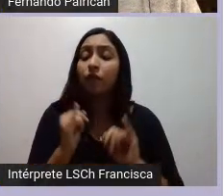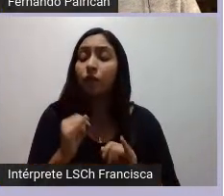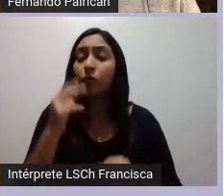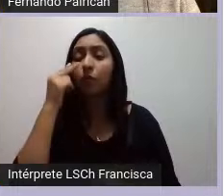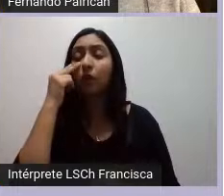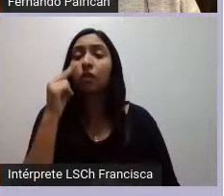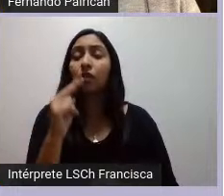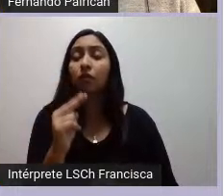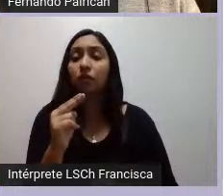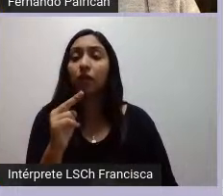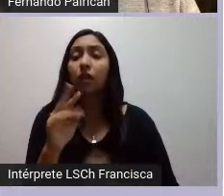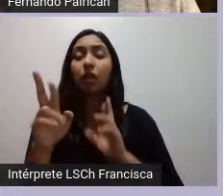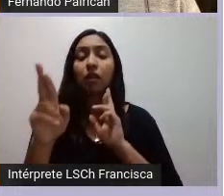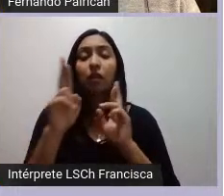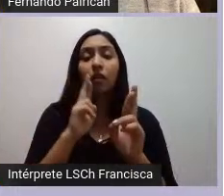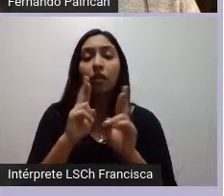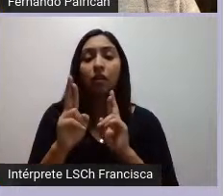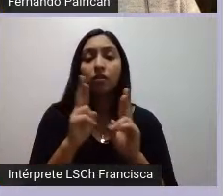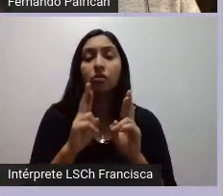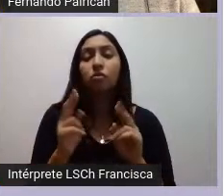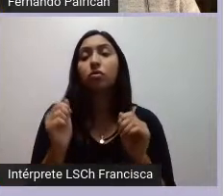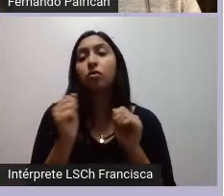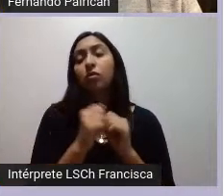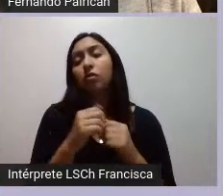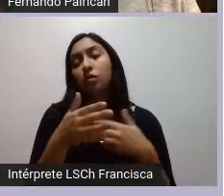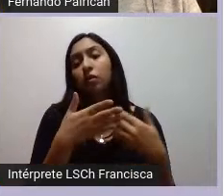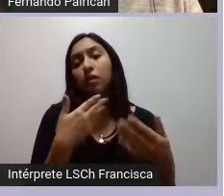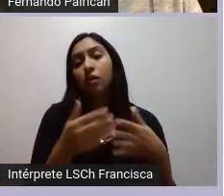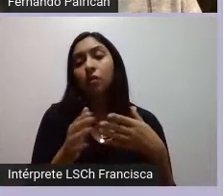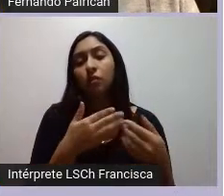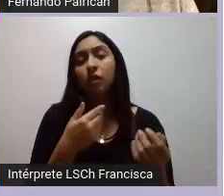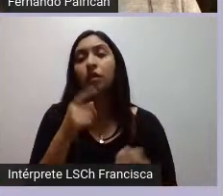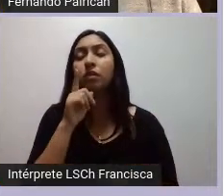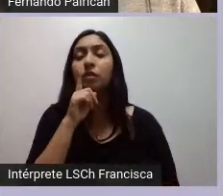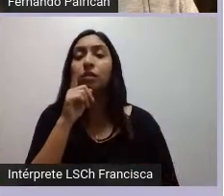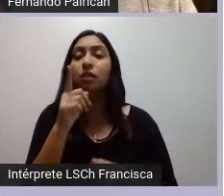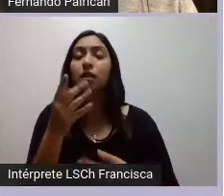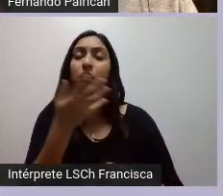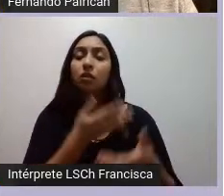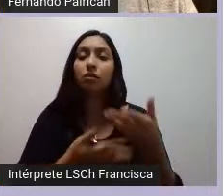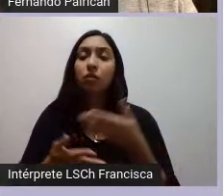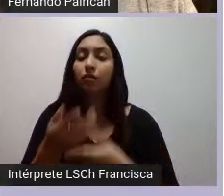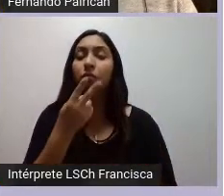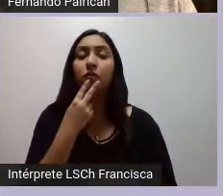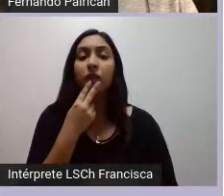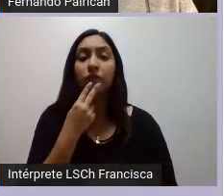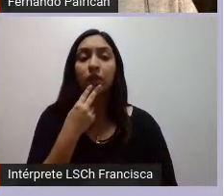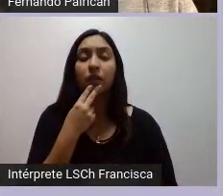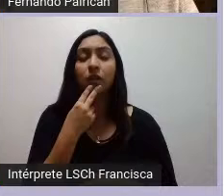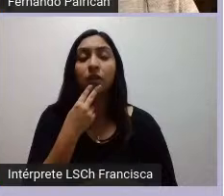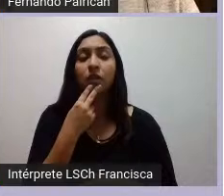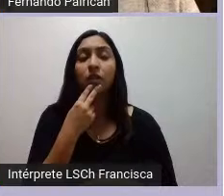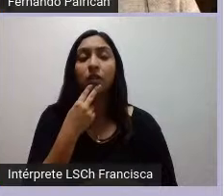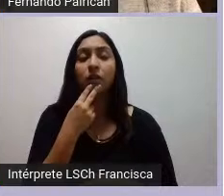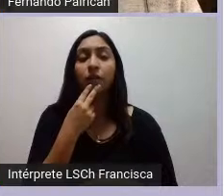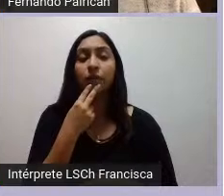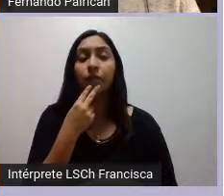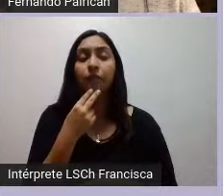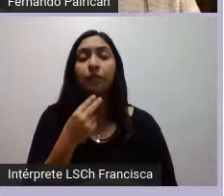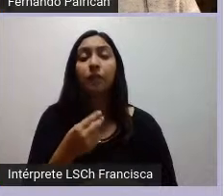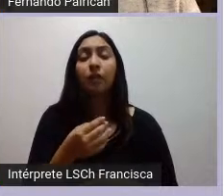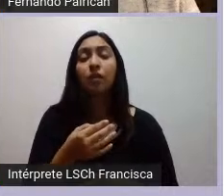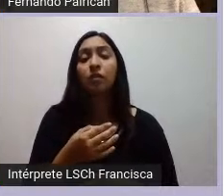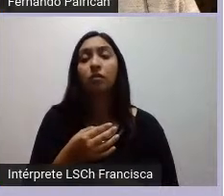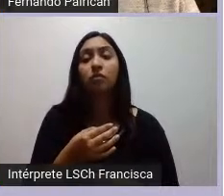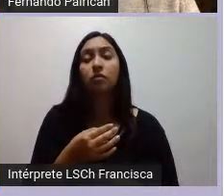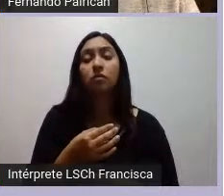su relación con la naturaleza y también con quienes conviven en ella por eso el pueblo mapuche habla del introfilmonguén que de alguna